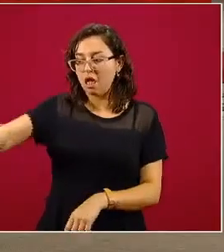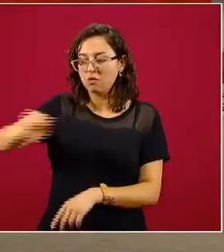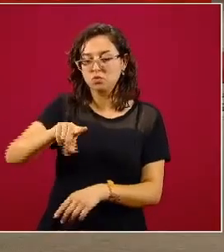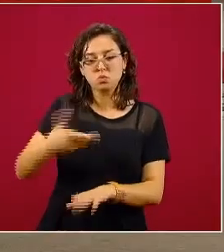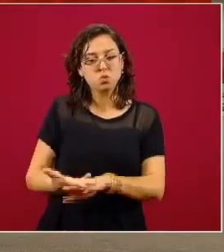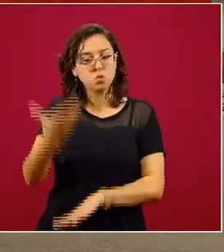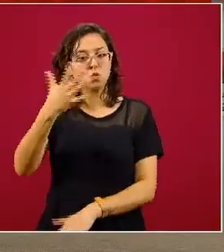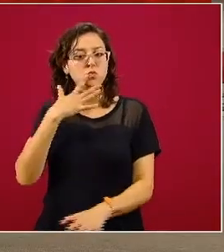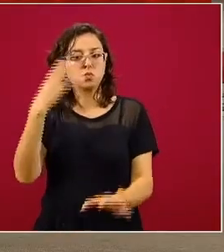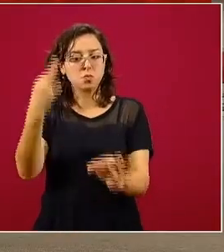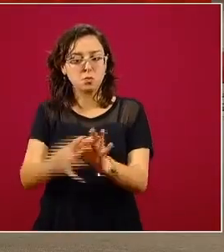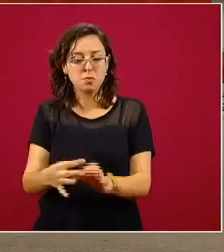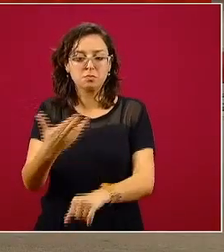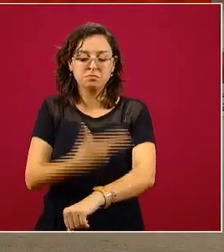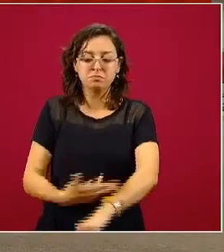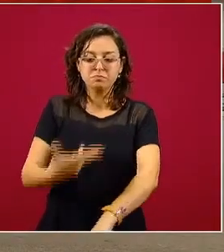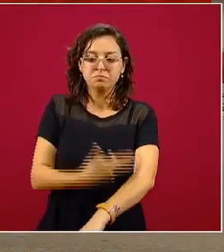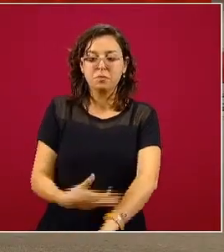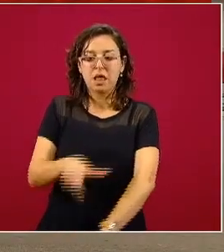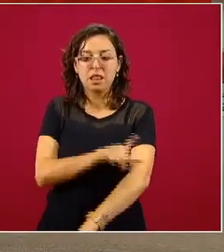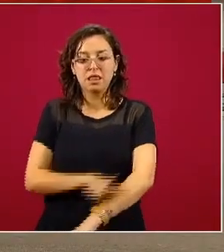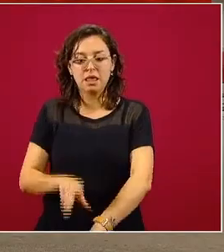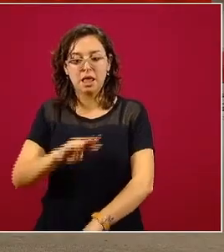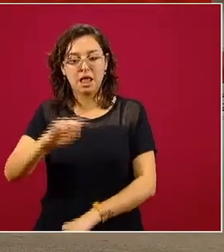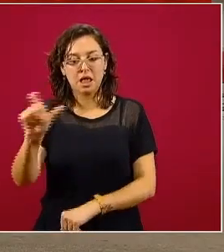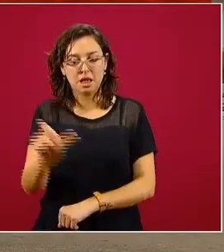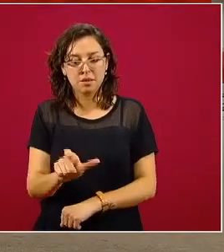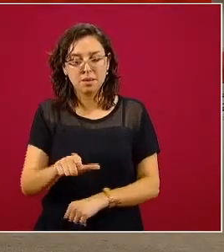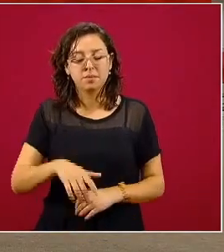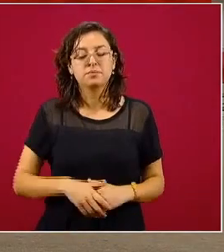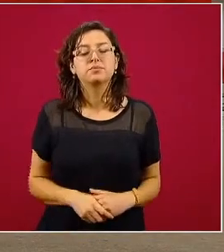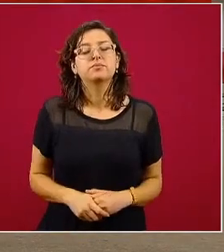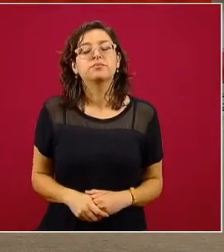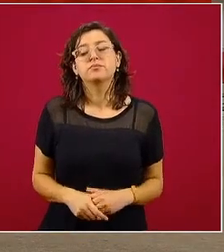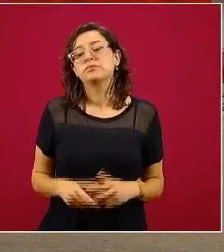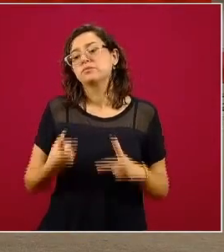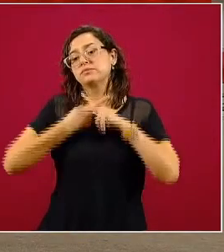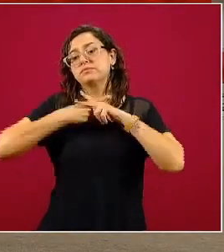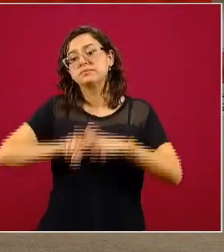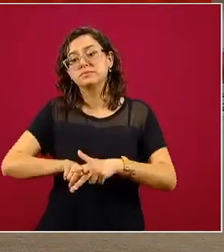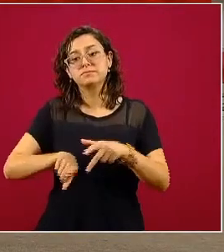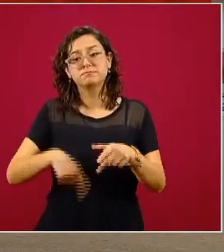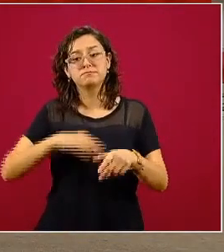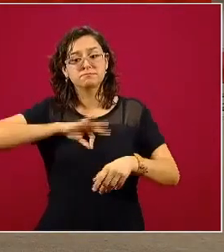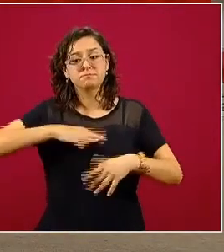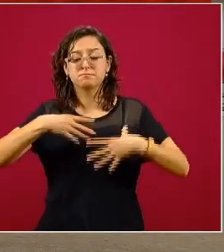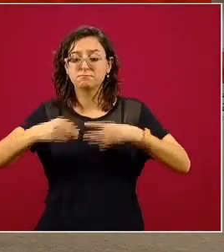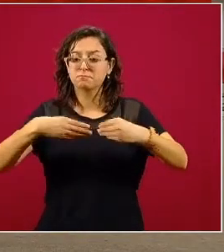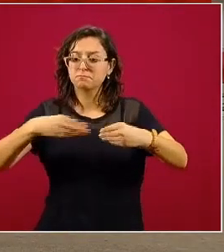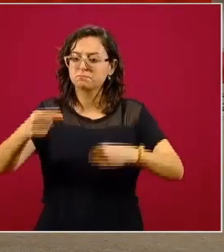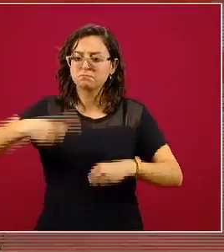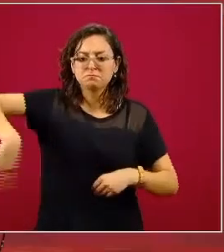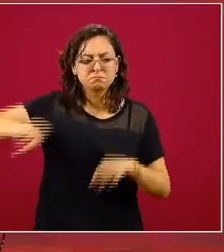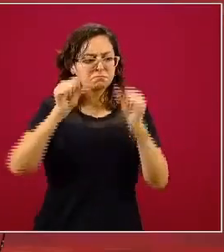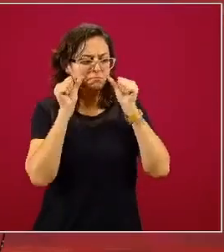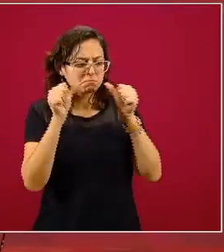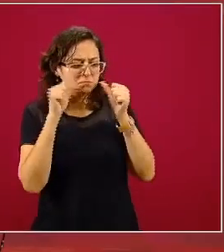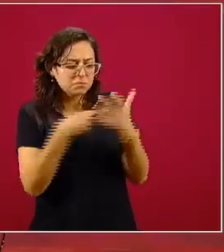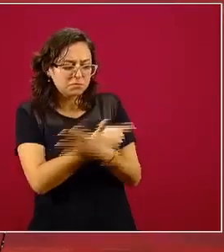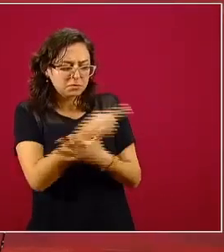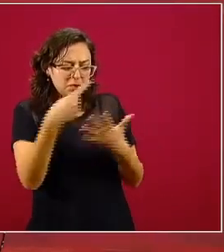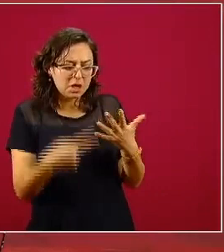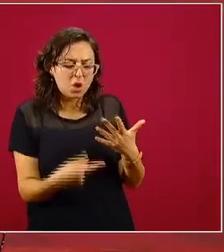de los organizadores de la Liga. Desde el inicio de la epidemia han estado muy prestos a escuchar cuáles son las